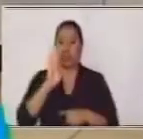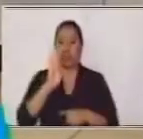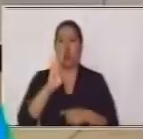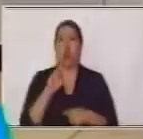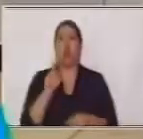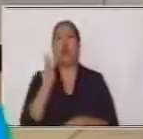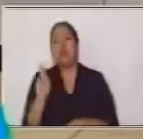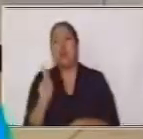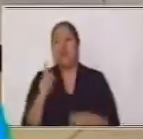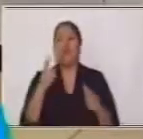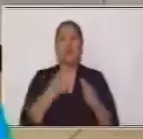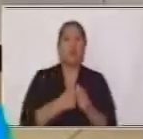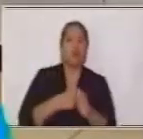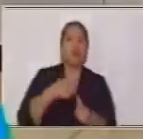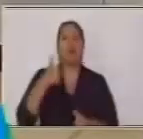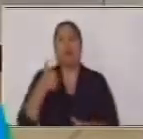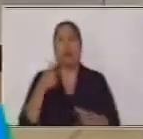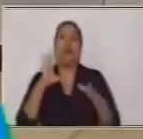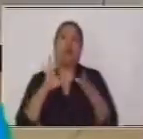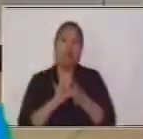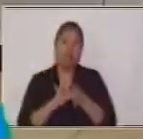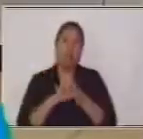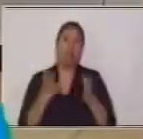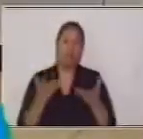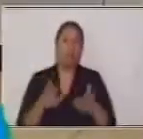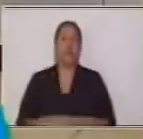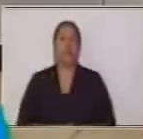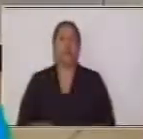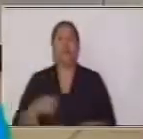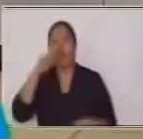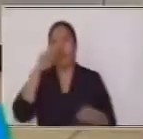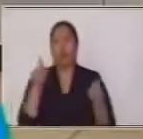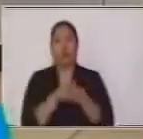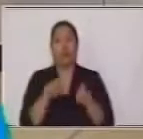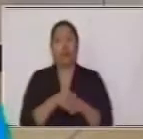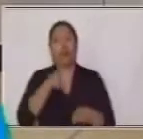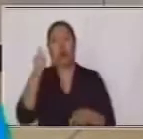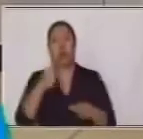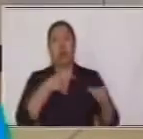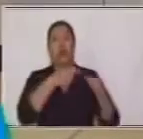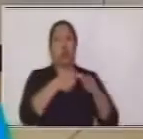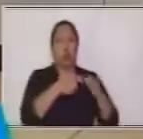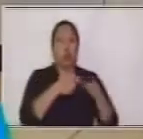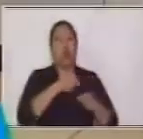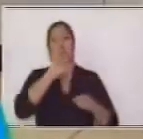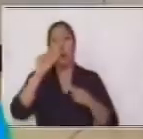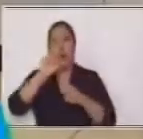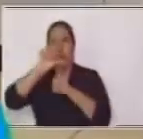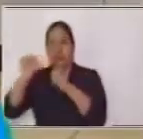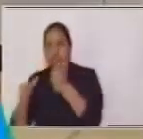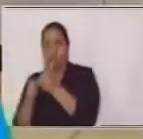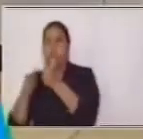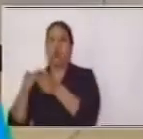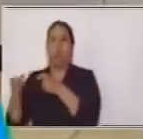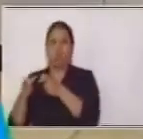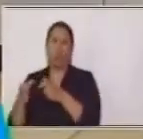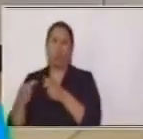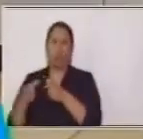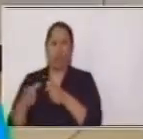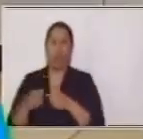las oraciones yuxtapuestas también pueden ser coordinadas y subordinadas. Te voy a explicar primero las